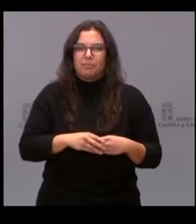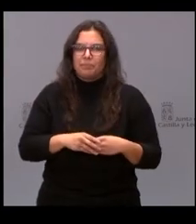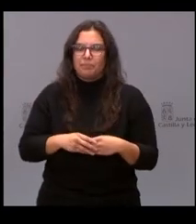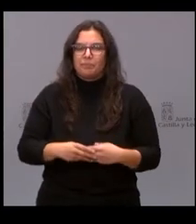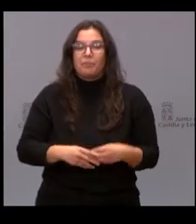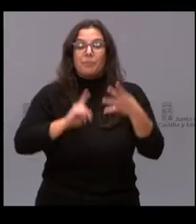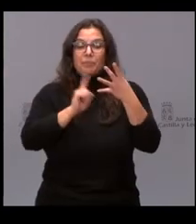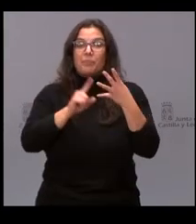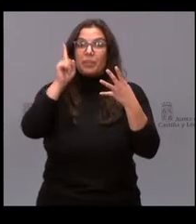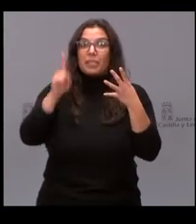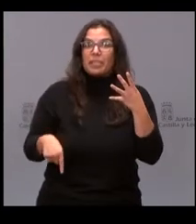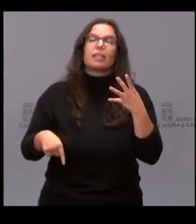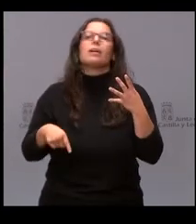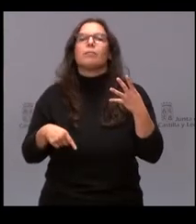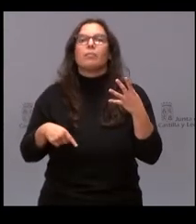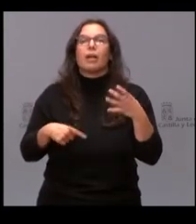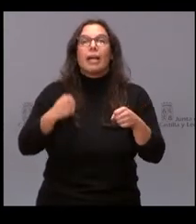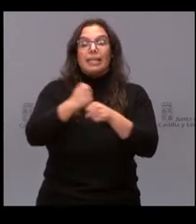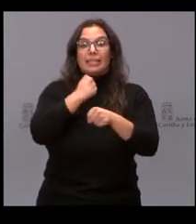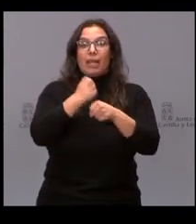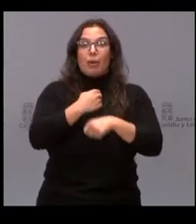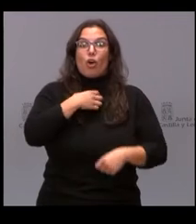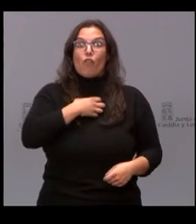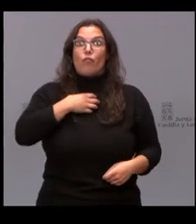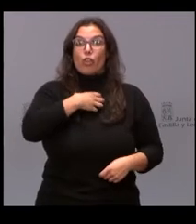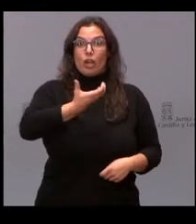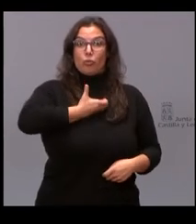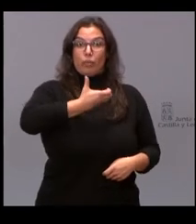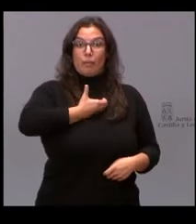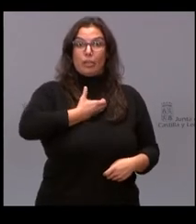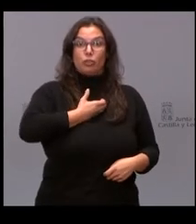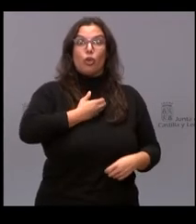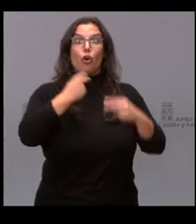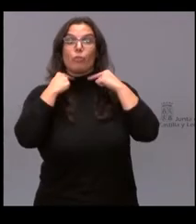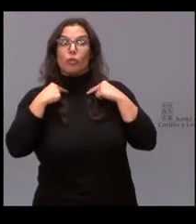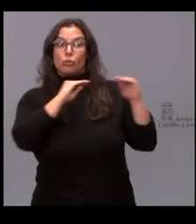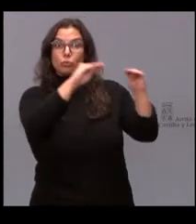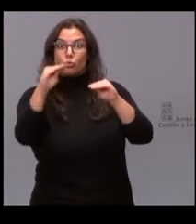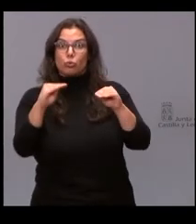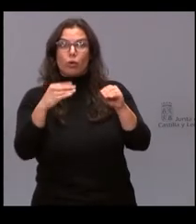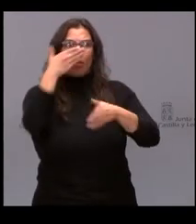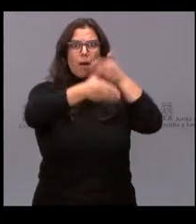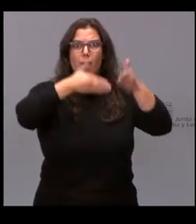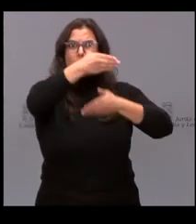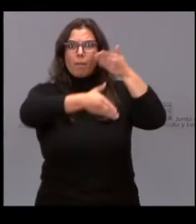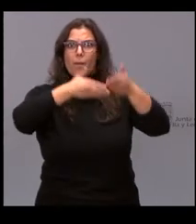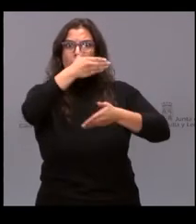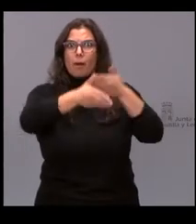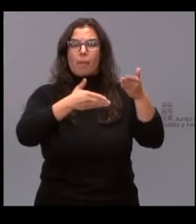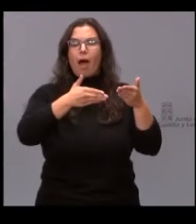Se despeja el trabajo de los empleados públicos de los ayuntamientos y diputaciones en la primera fase de atención.